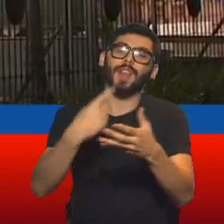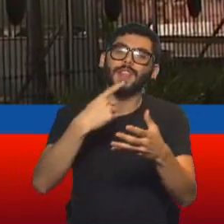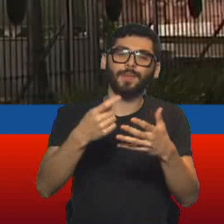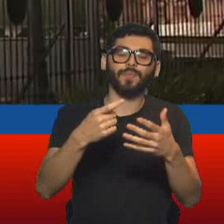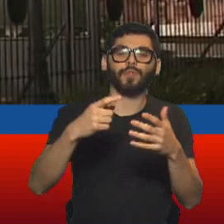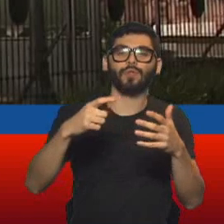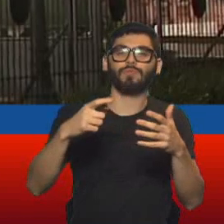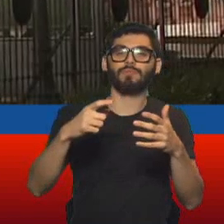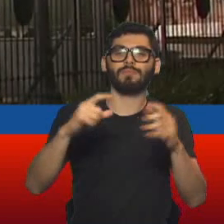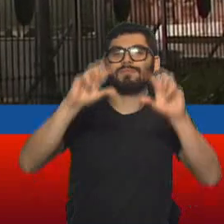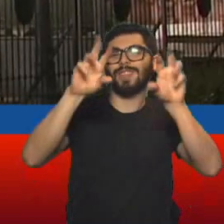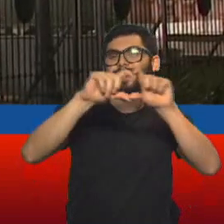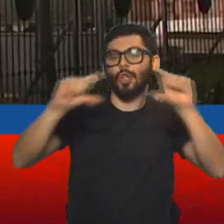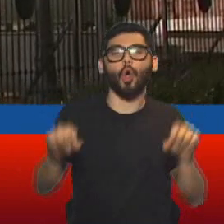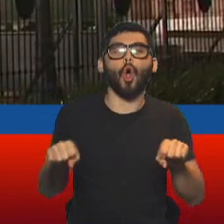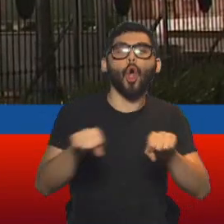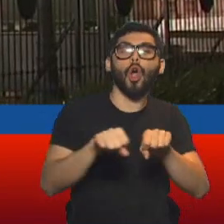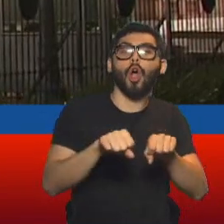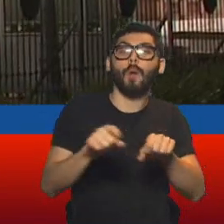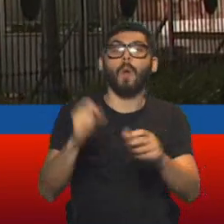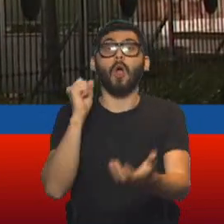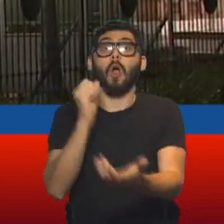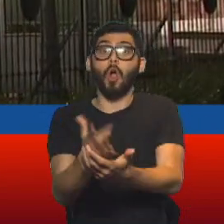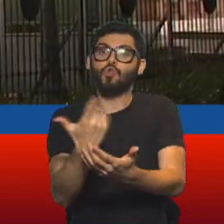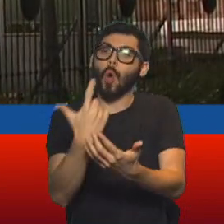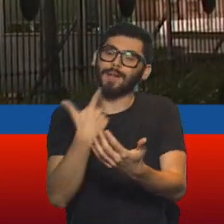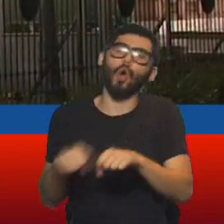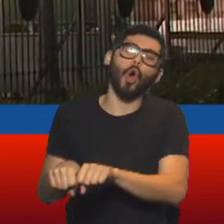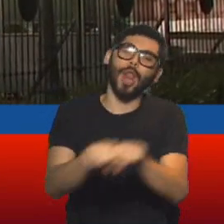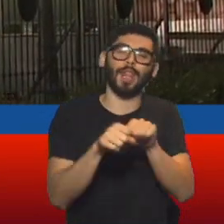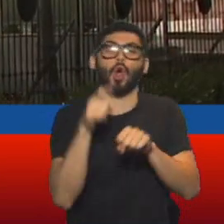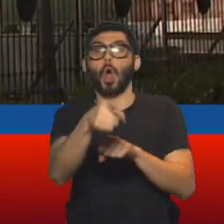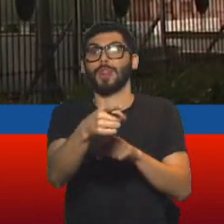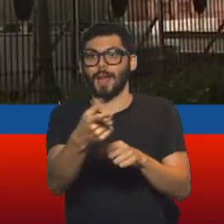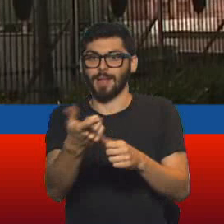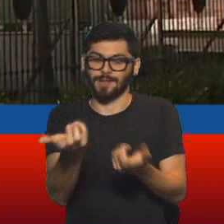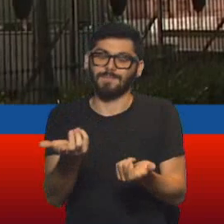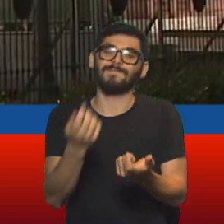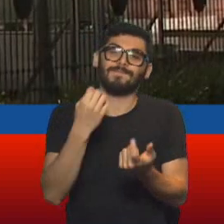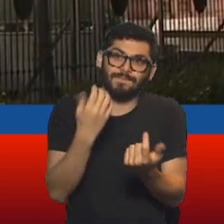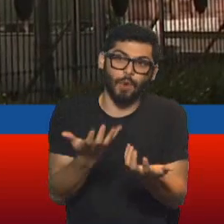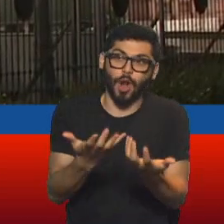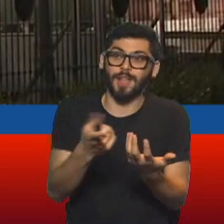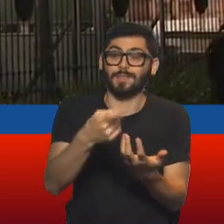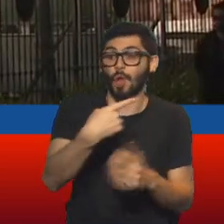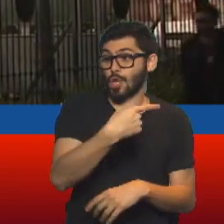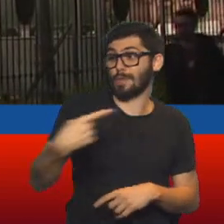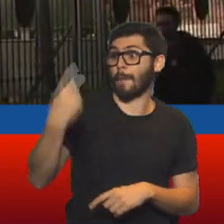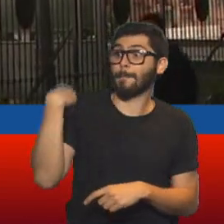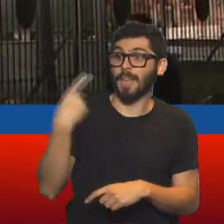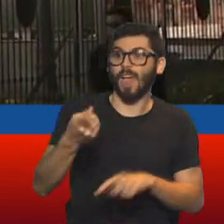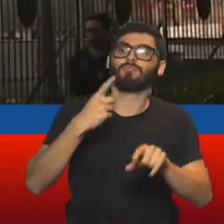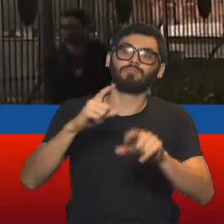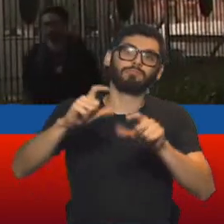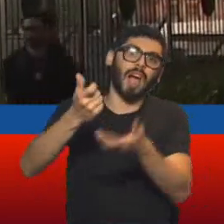contra la Impunidad. En el marco también de una serie de actividades que lleva adelante la AMIA en redes sociales desde la semana pasada y